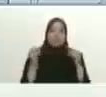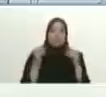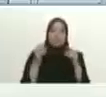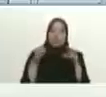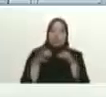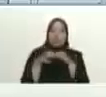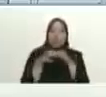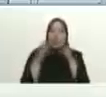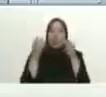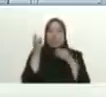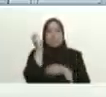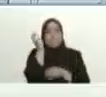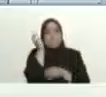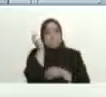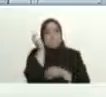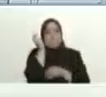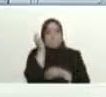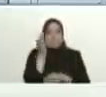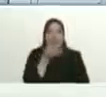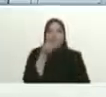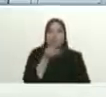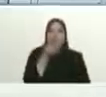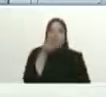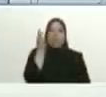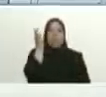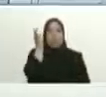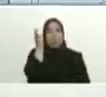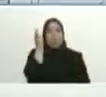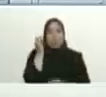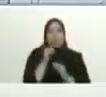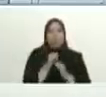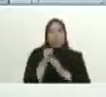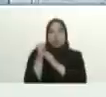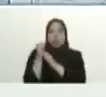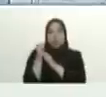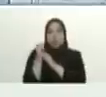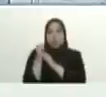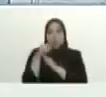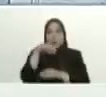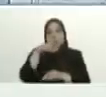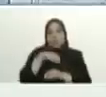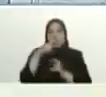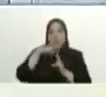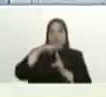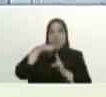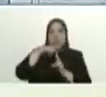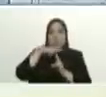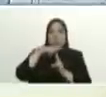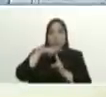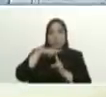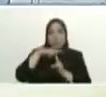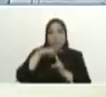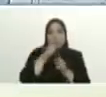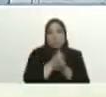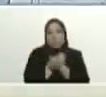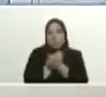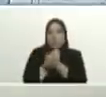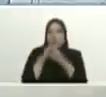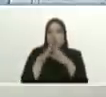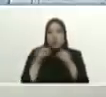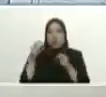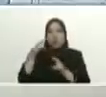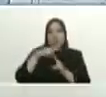mujeres siempre las mujeres unidas lideresas del Táchira mi amado estado Táchira